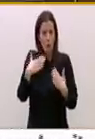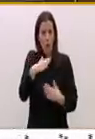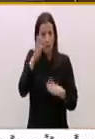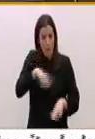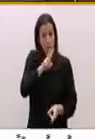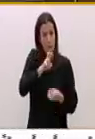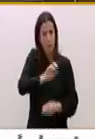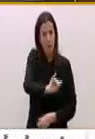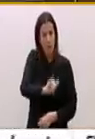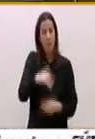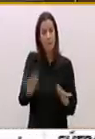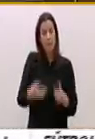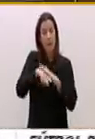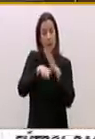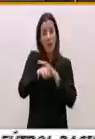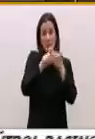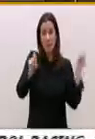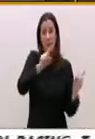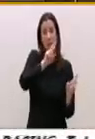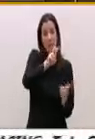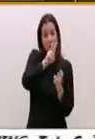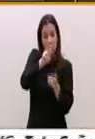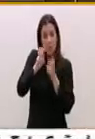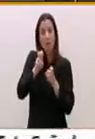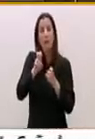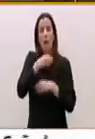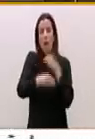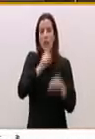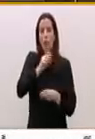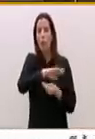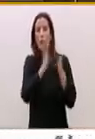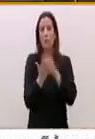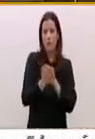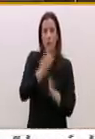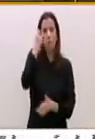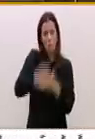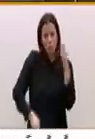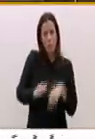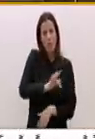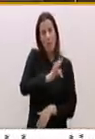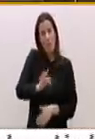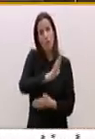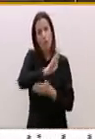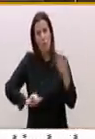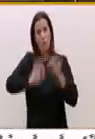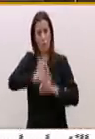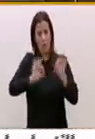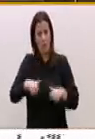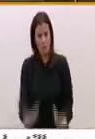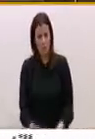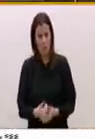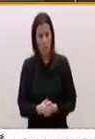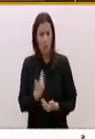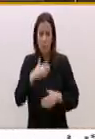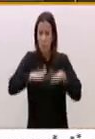tributaria, en lugar de asesorarles adecuadamente, les abre expediente con multa y cambio y cobro de intereses. Es una injusticia,